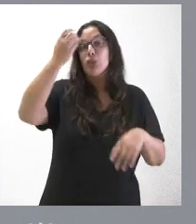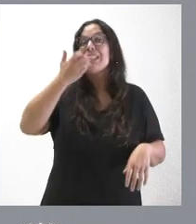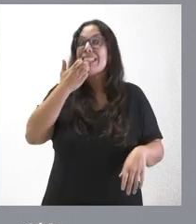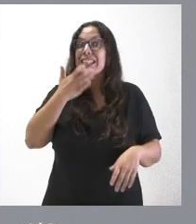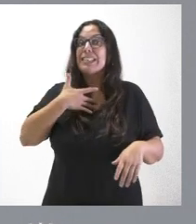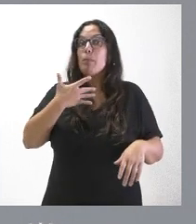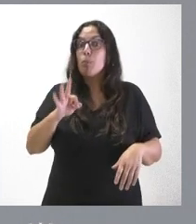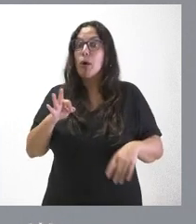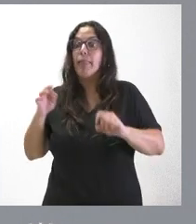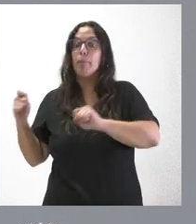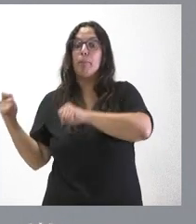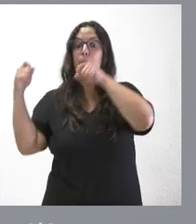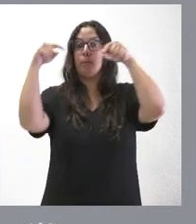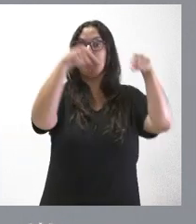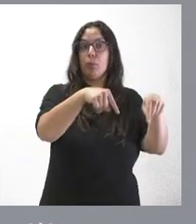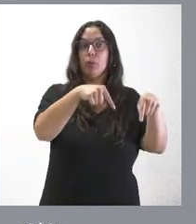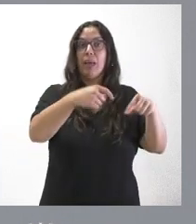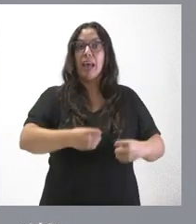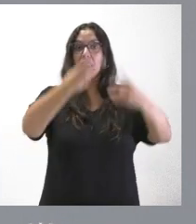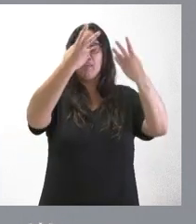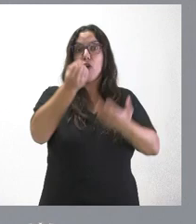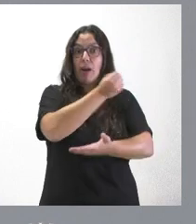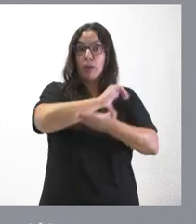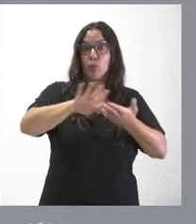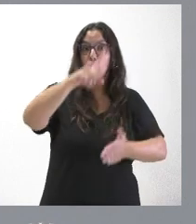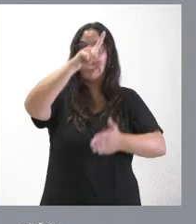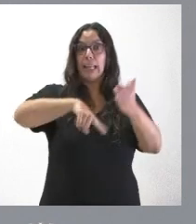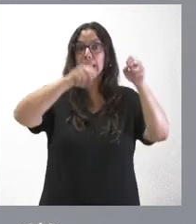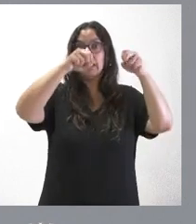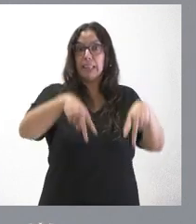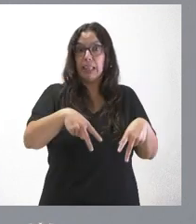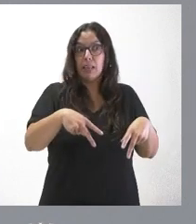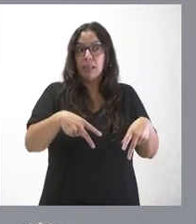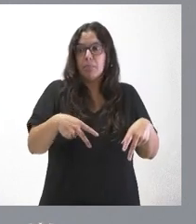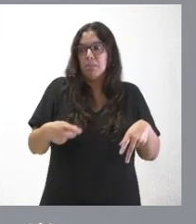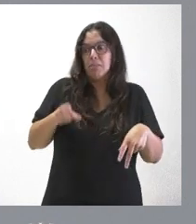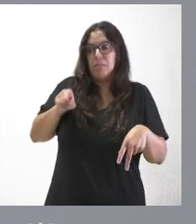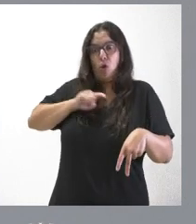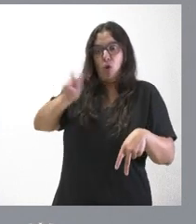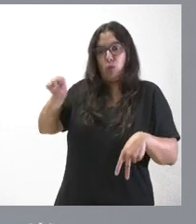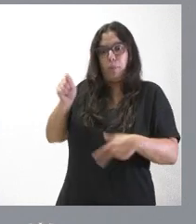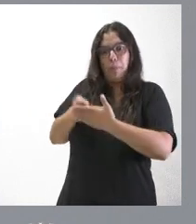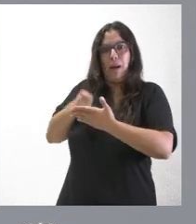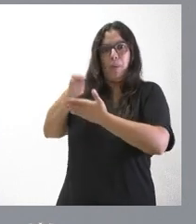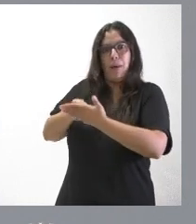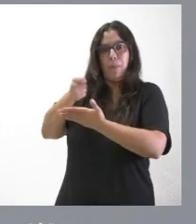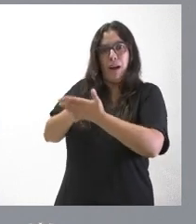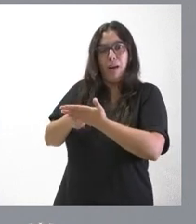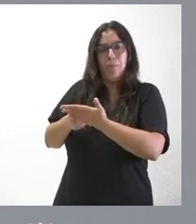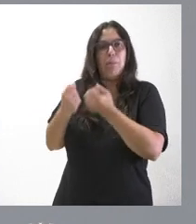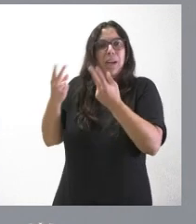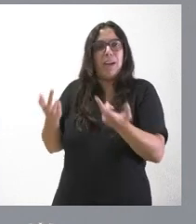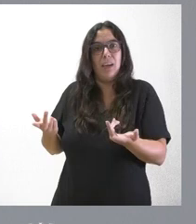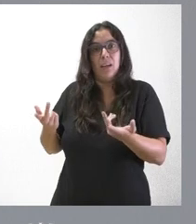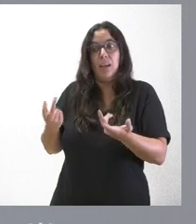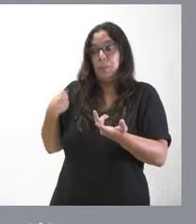a un edificio donde no se paga alquiler, ¿por qué vamos a estar en un edificio donde lo que podríamos destinar al servicio de